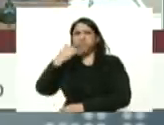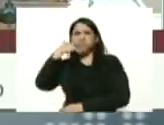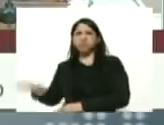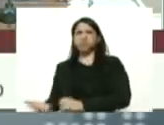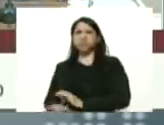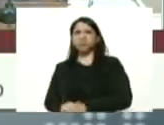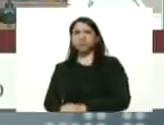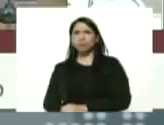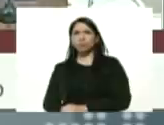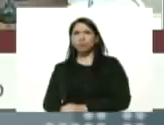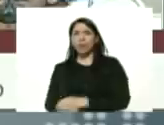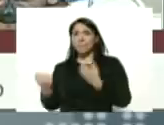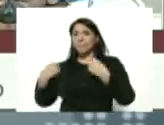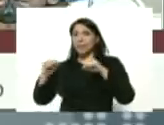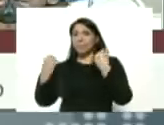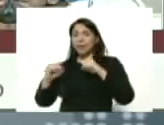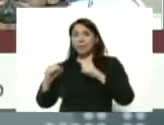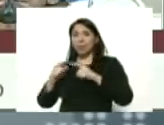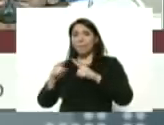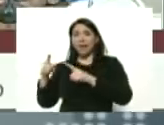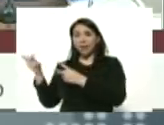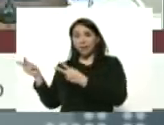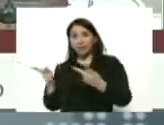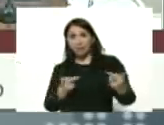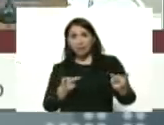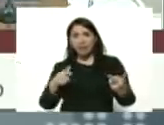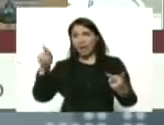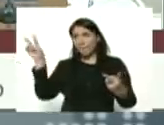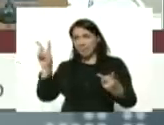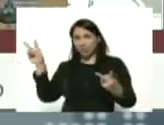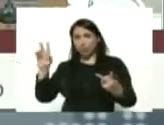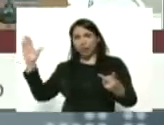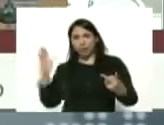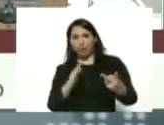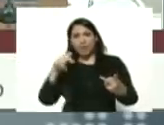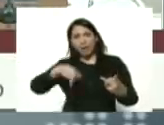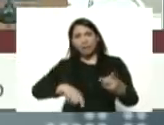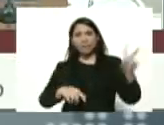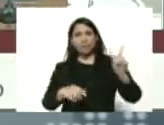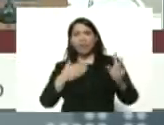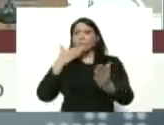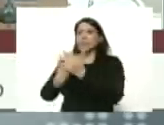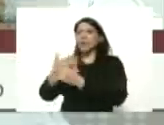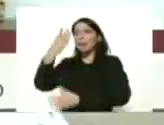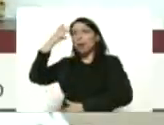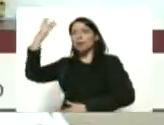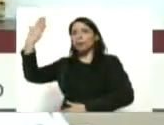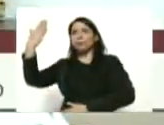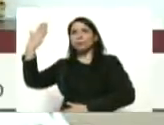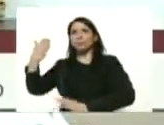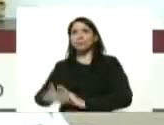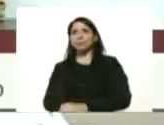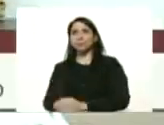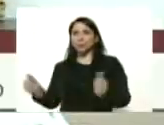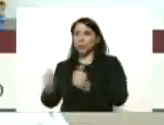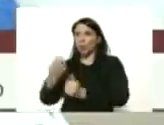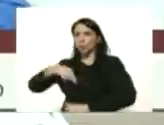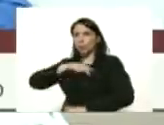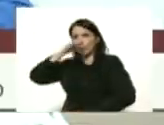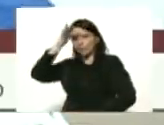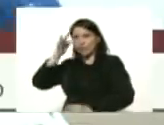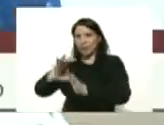preparémonos para recibir a estos venezolanos con la mayor seguridad posible y pidamos a Dios con nuestra fe